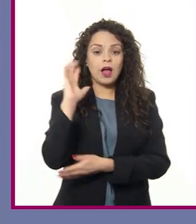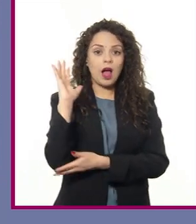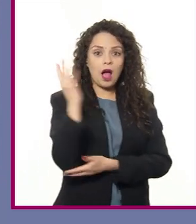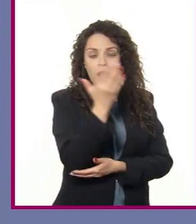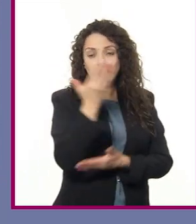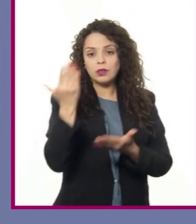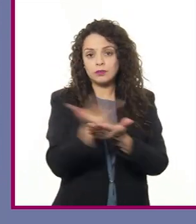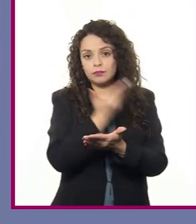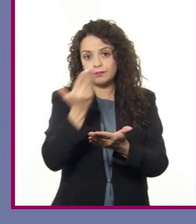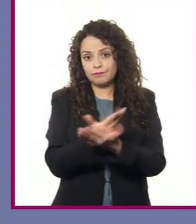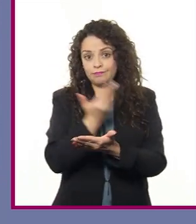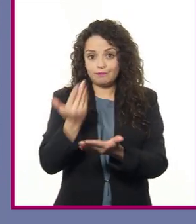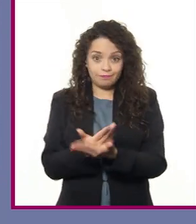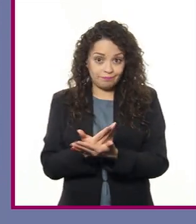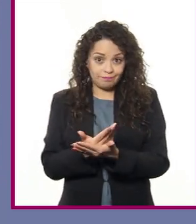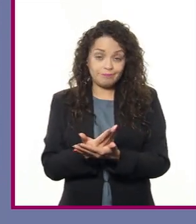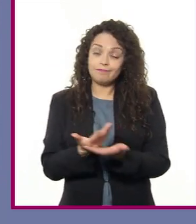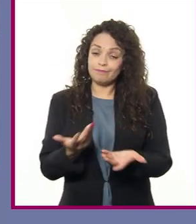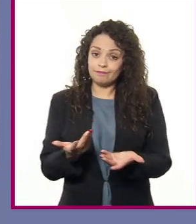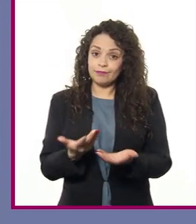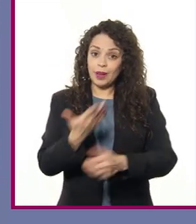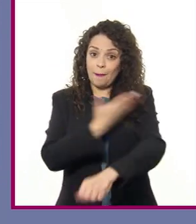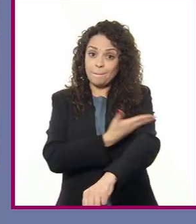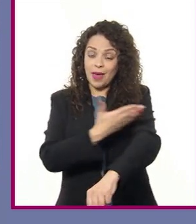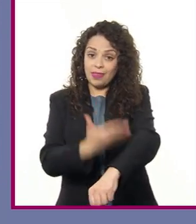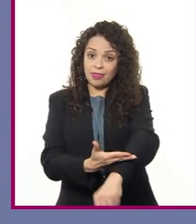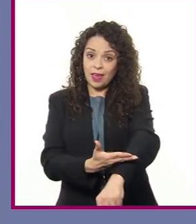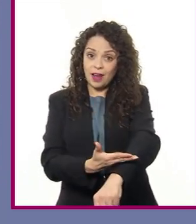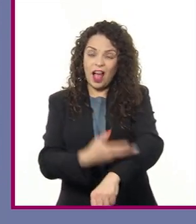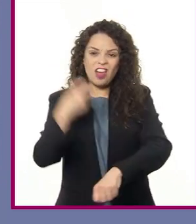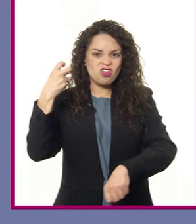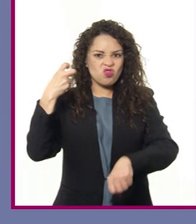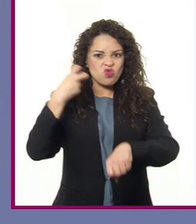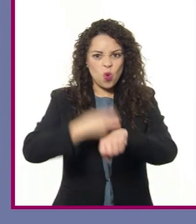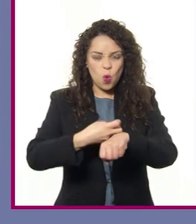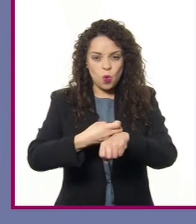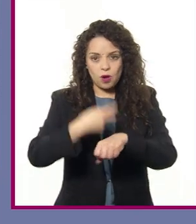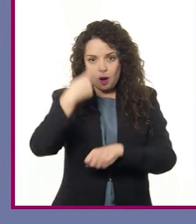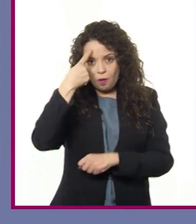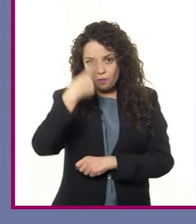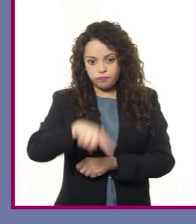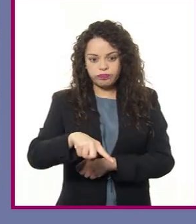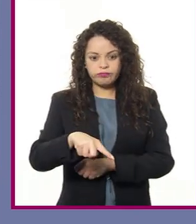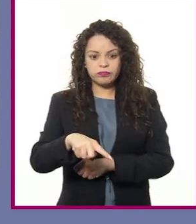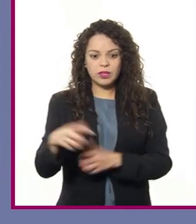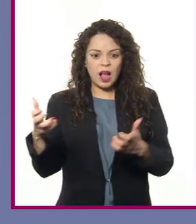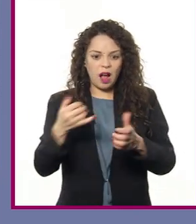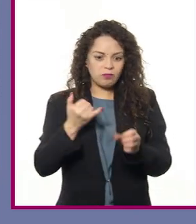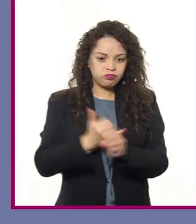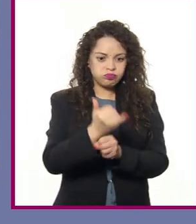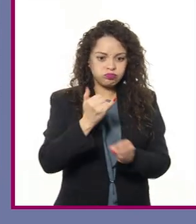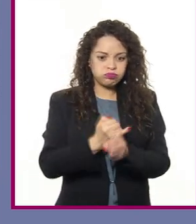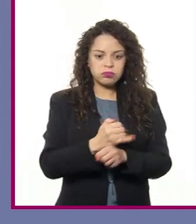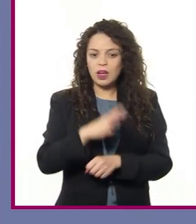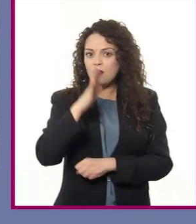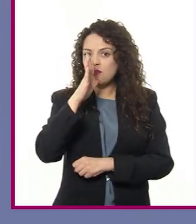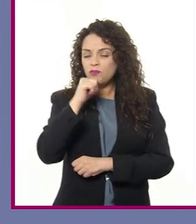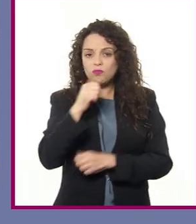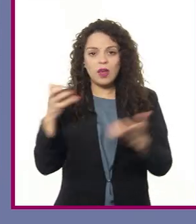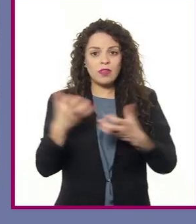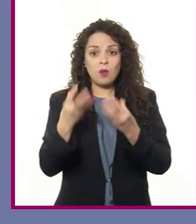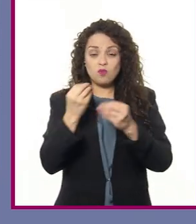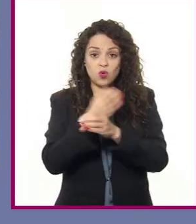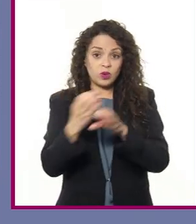sectores de la actividad primaria. Las maderas del trópico son duras, duras para trabajar y no se pueden hacer tantas